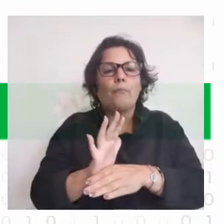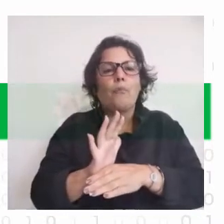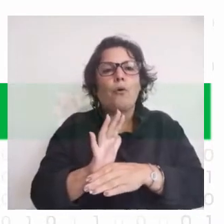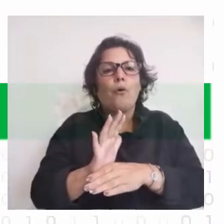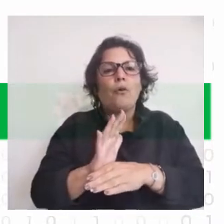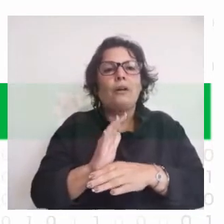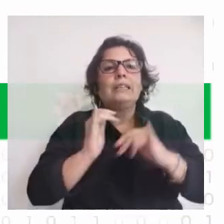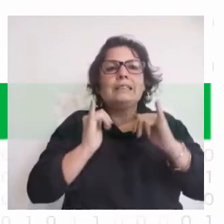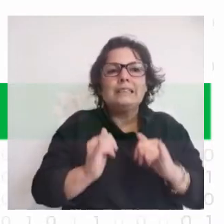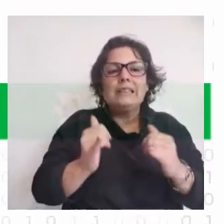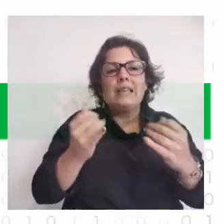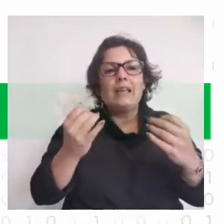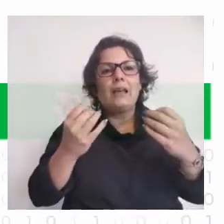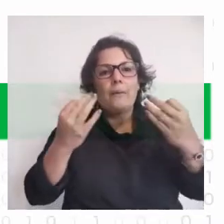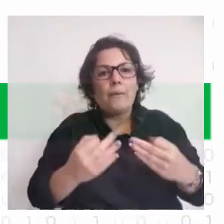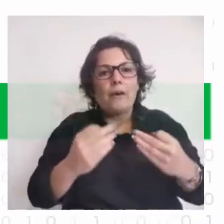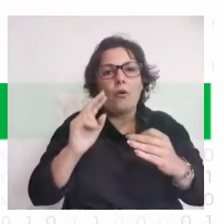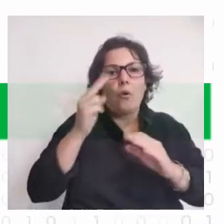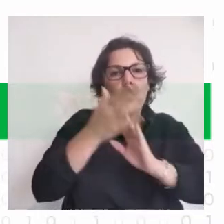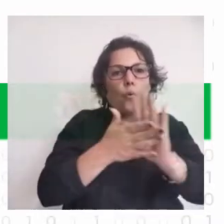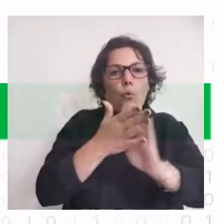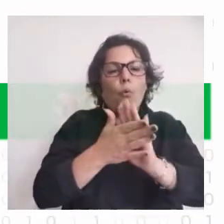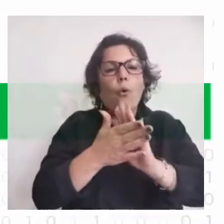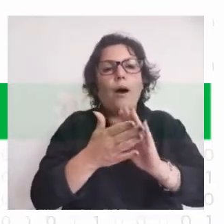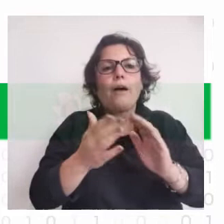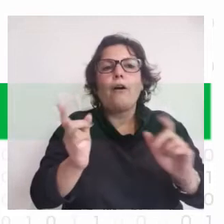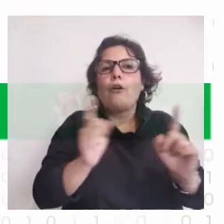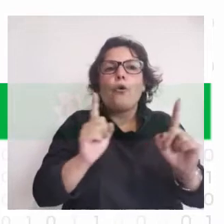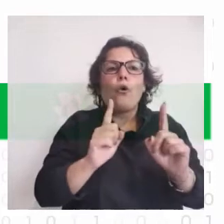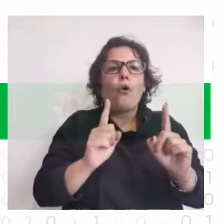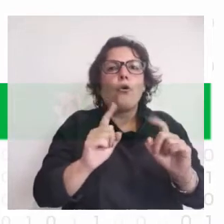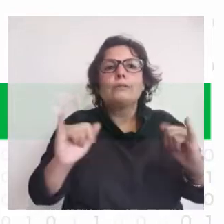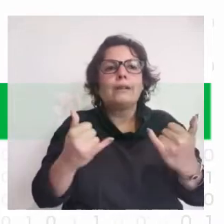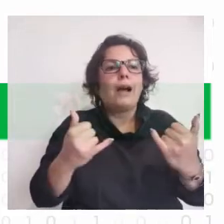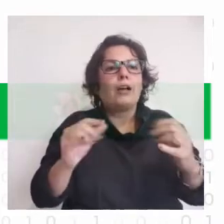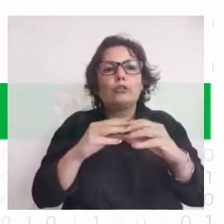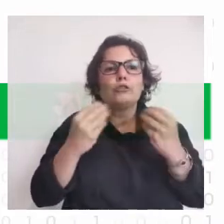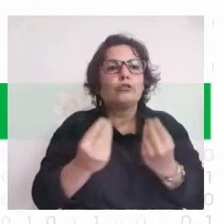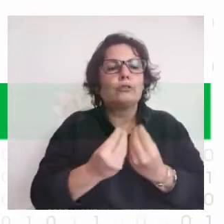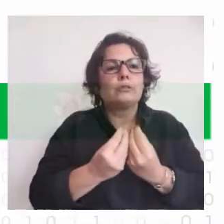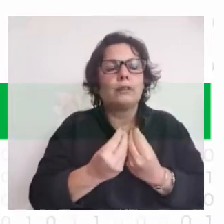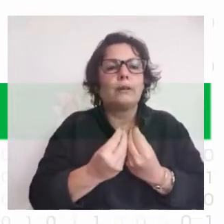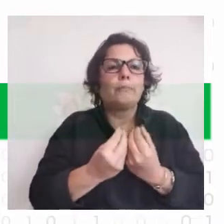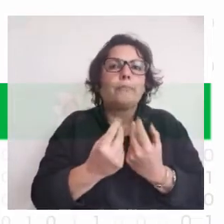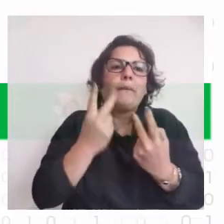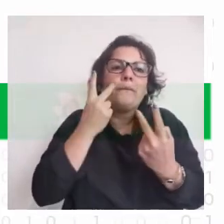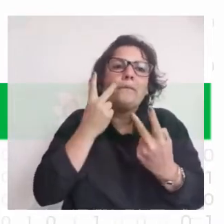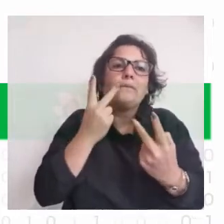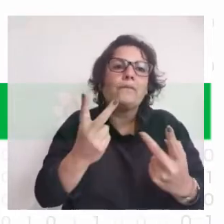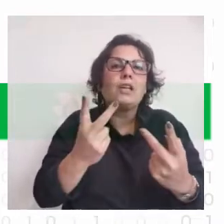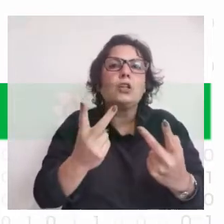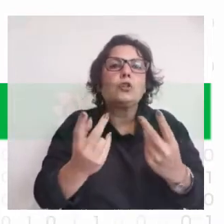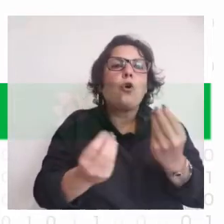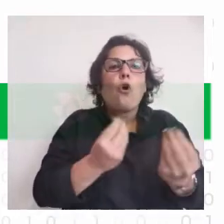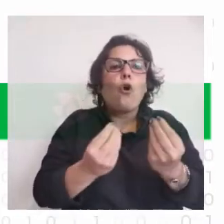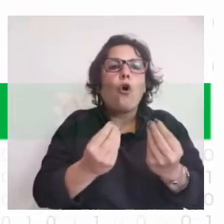esto aún en Uruguay no está totalmente visto como parte